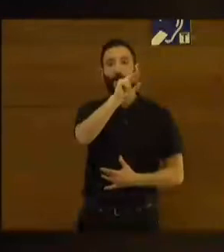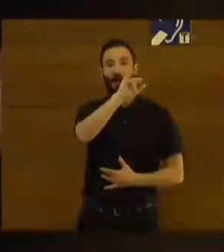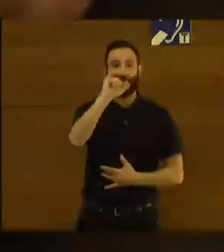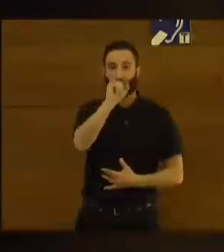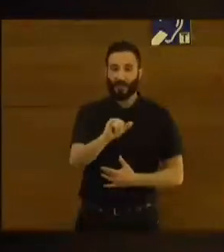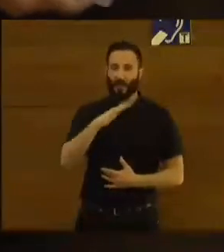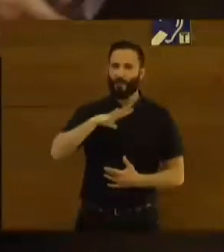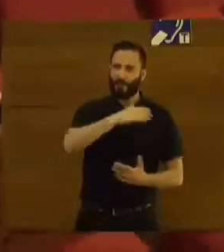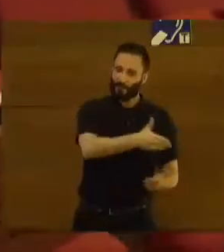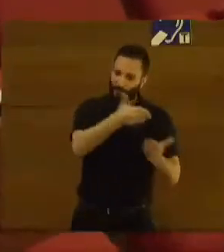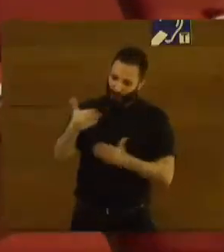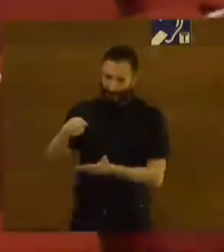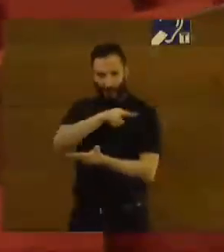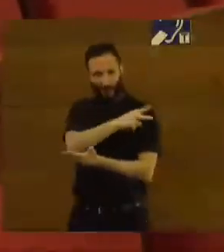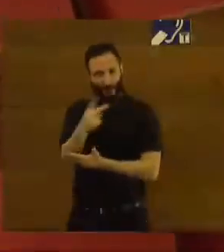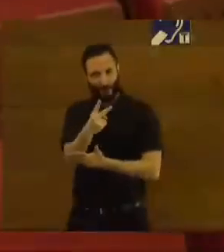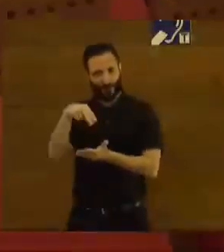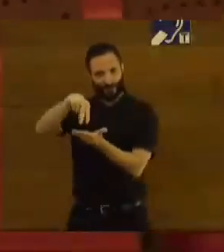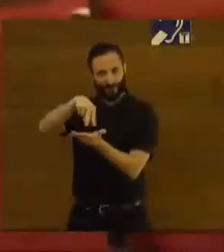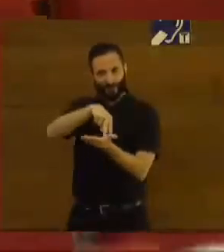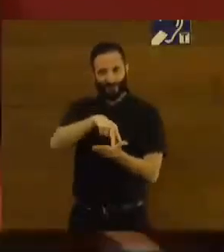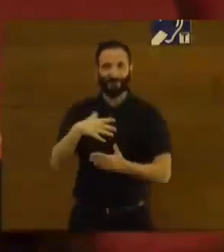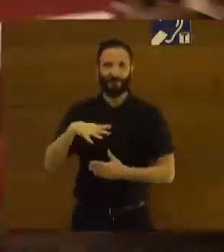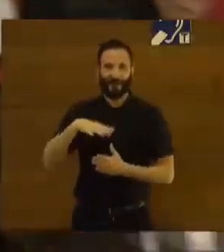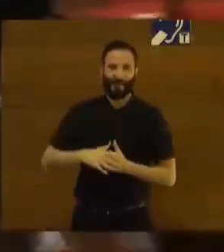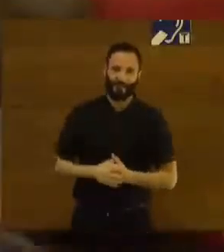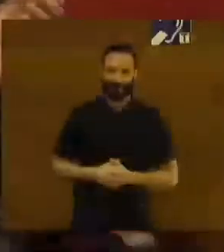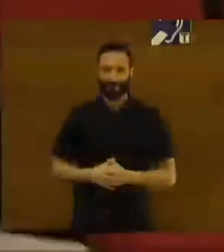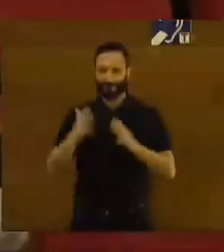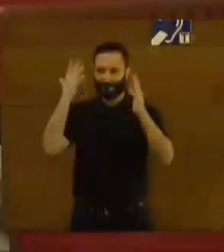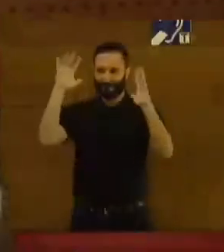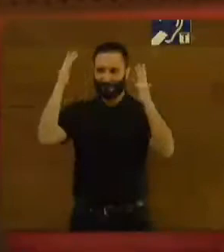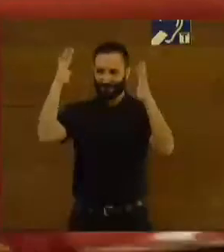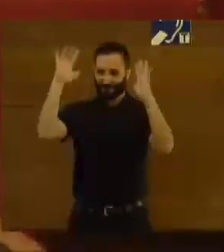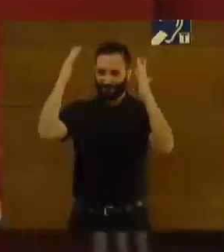que se acerque al escenario. ¡Gracias! ¡Gracias!